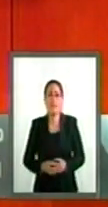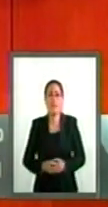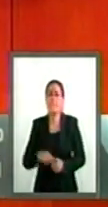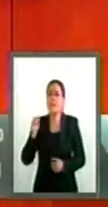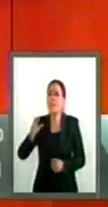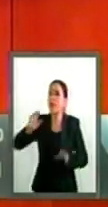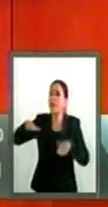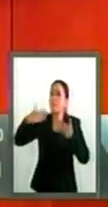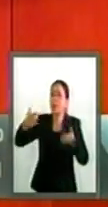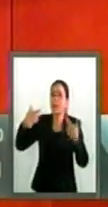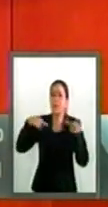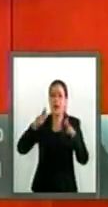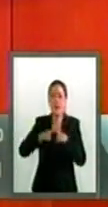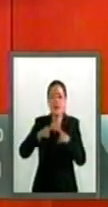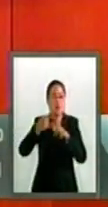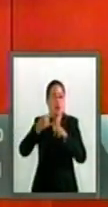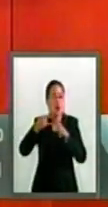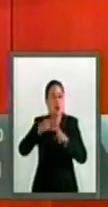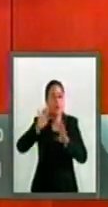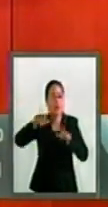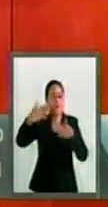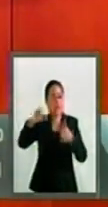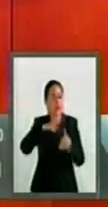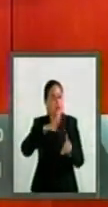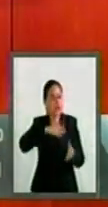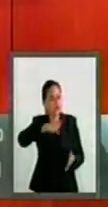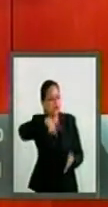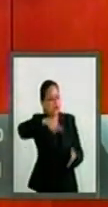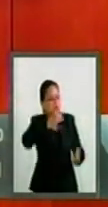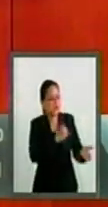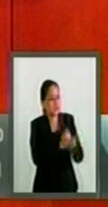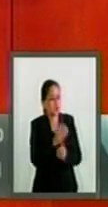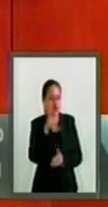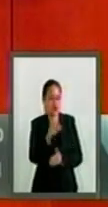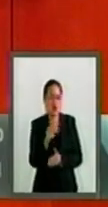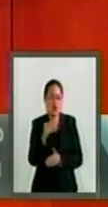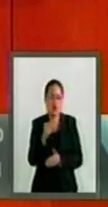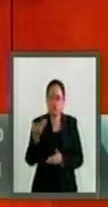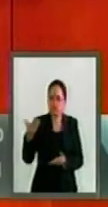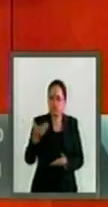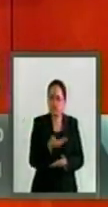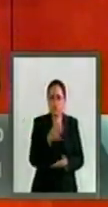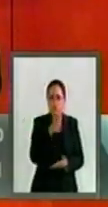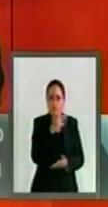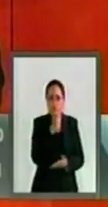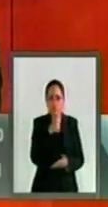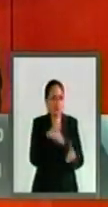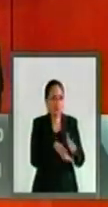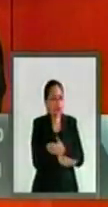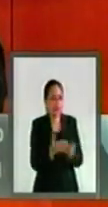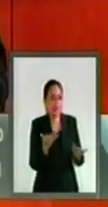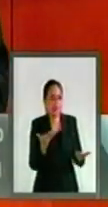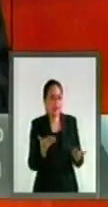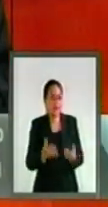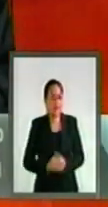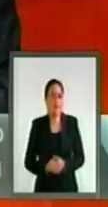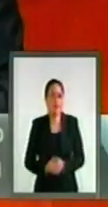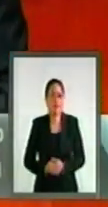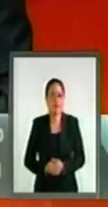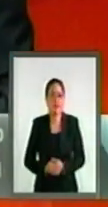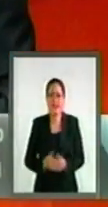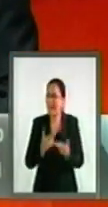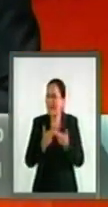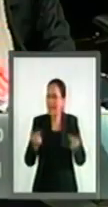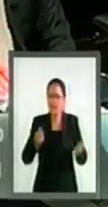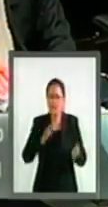en la puerta y se tomó la decisión aquí no consultado de que no puede entrar nadie. Nadie